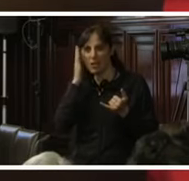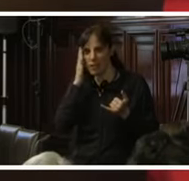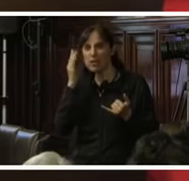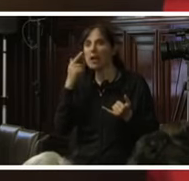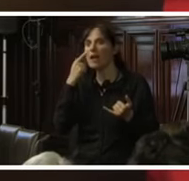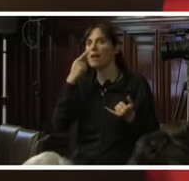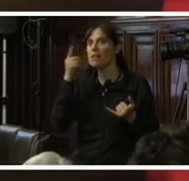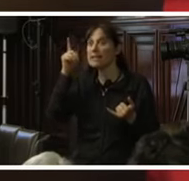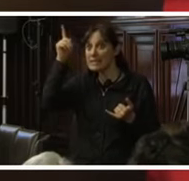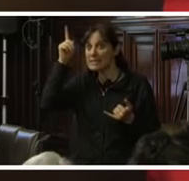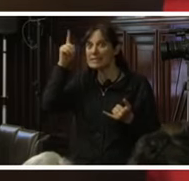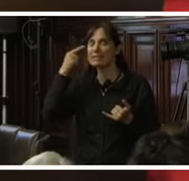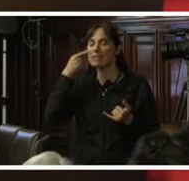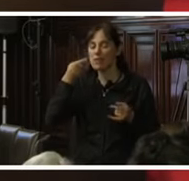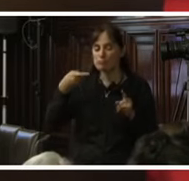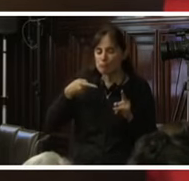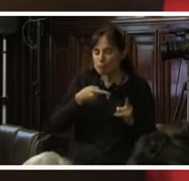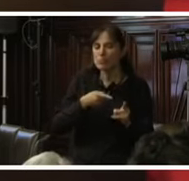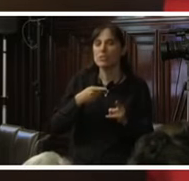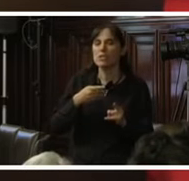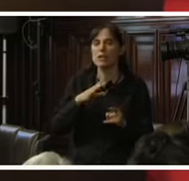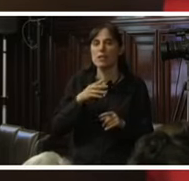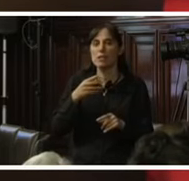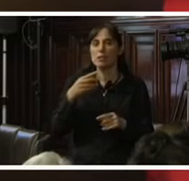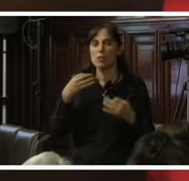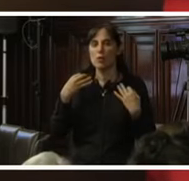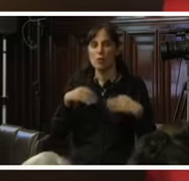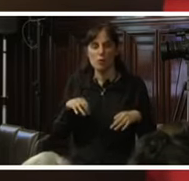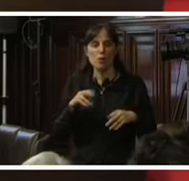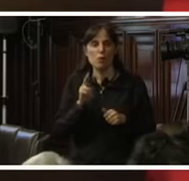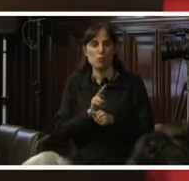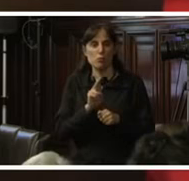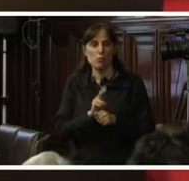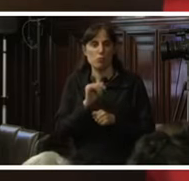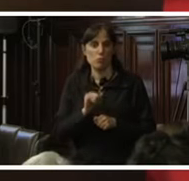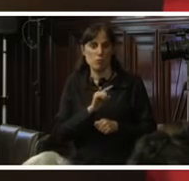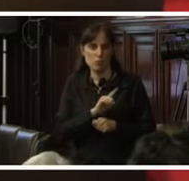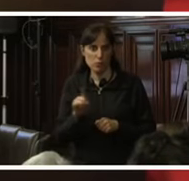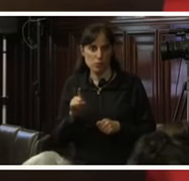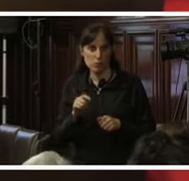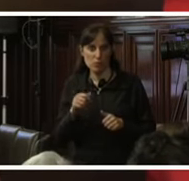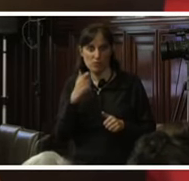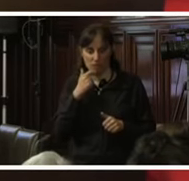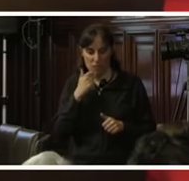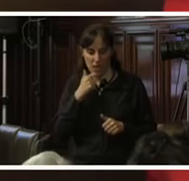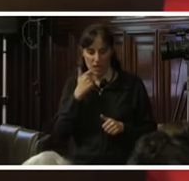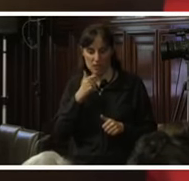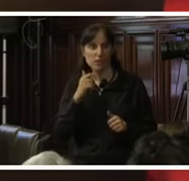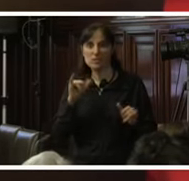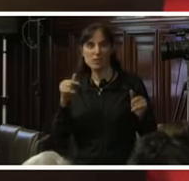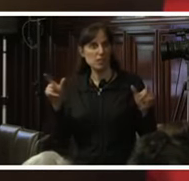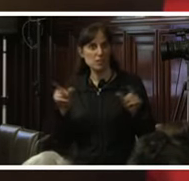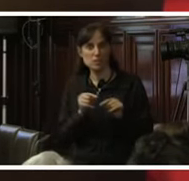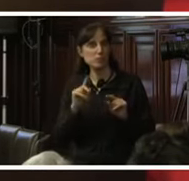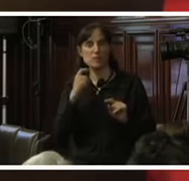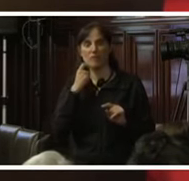que dentro de sus atribuciones de seguimiento y cumplimiento de sentencias, en tanto y en cuanto estos procesos no han sido considerados cerrados por la Corte,